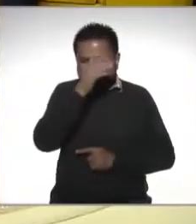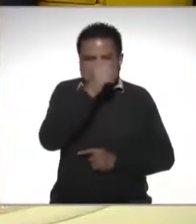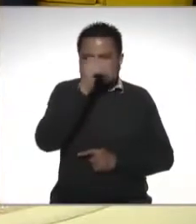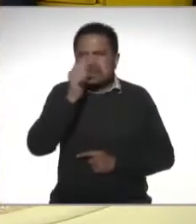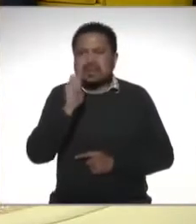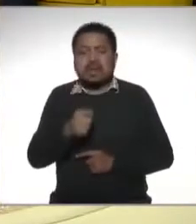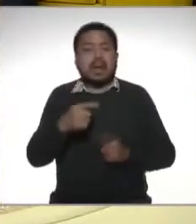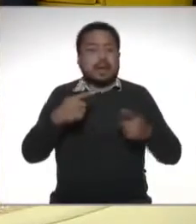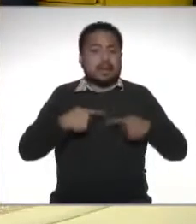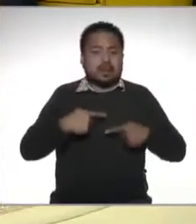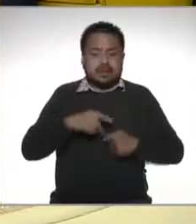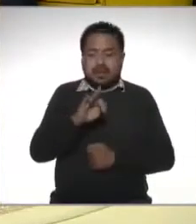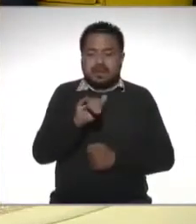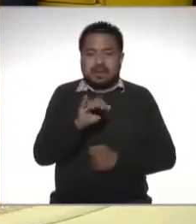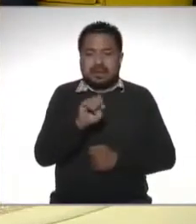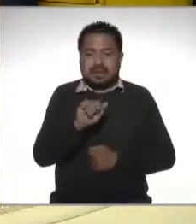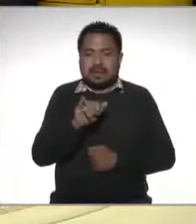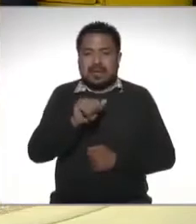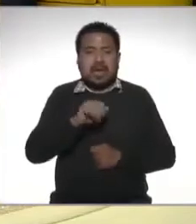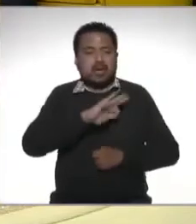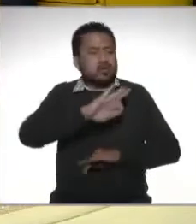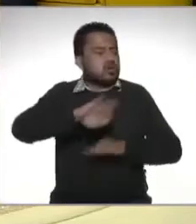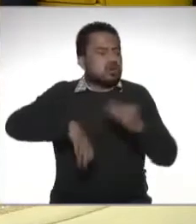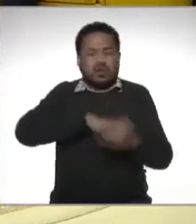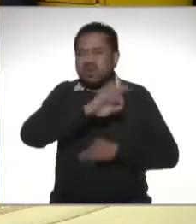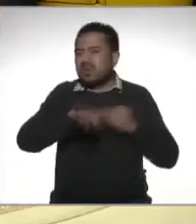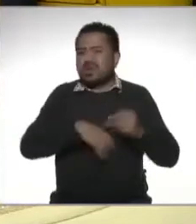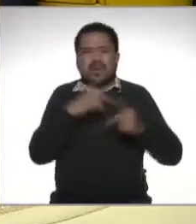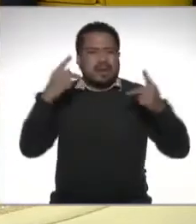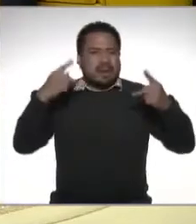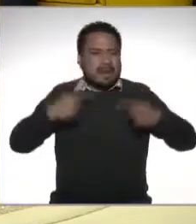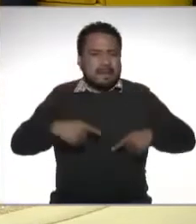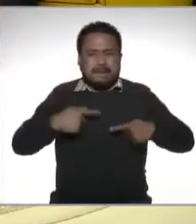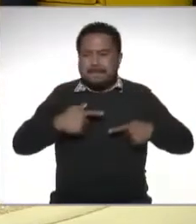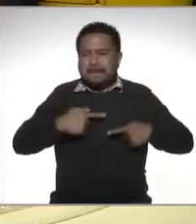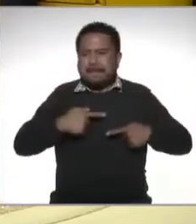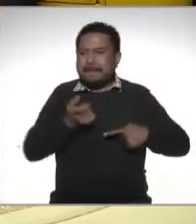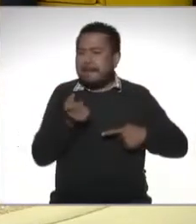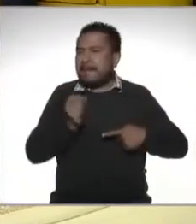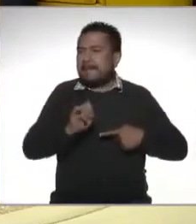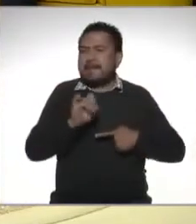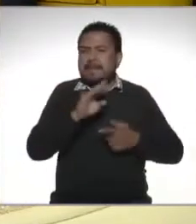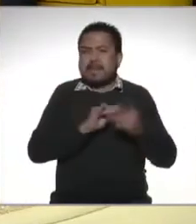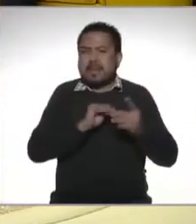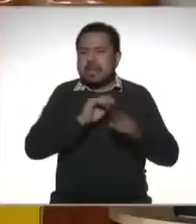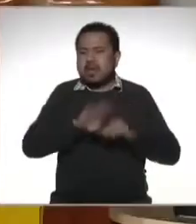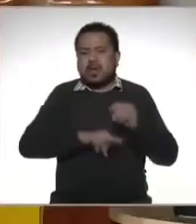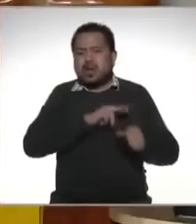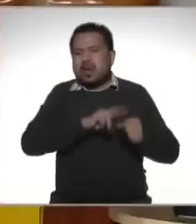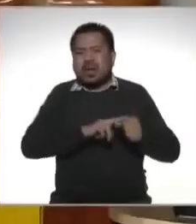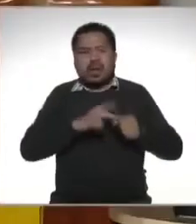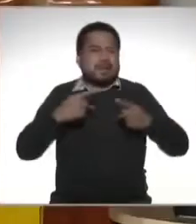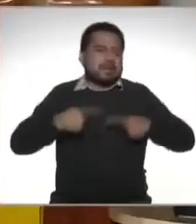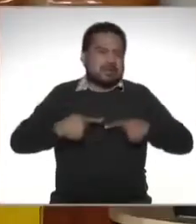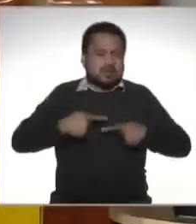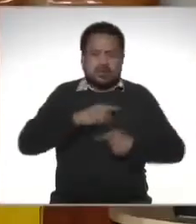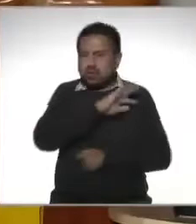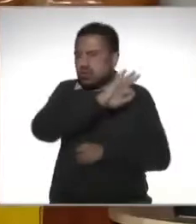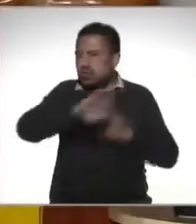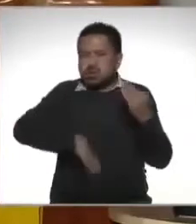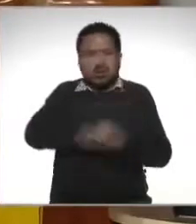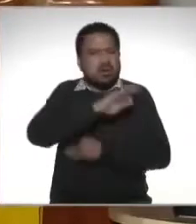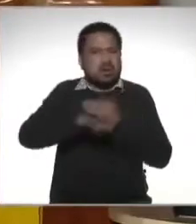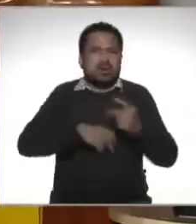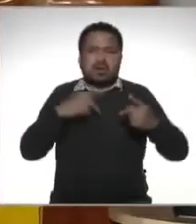personas físicas somos los seres humanos o que también en algunas legislaciones le llaman seres naturales o personas naturales todos